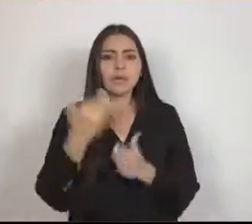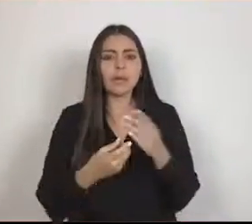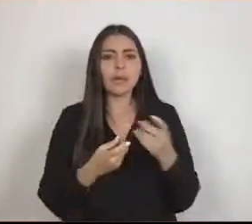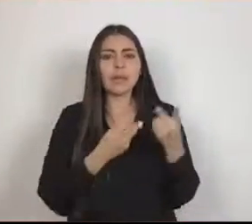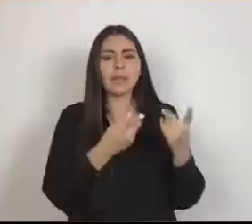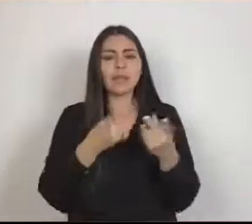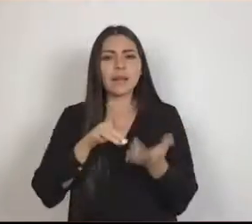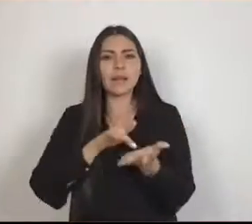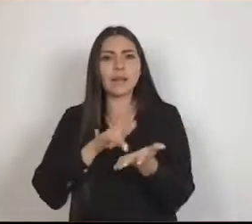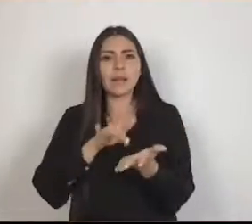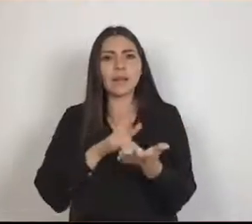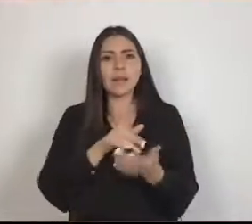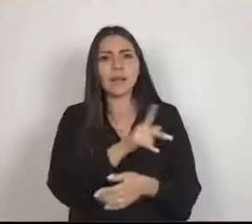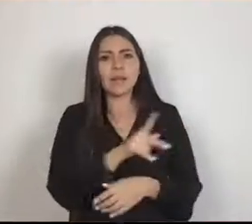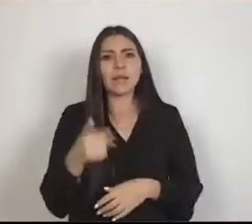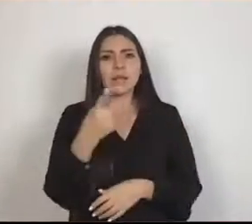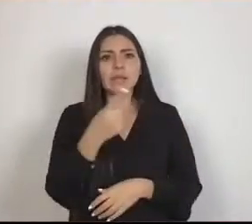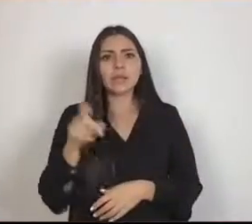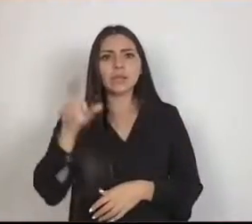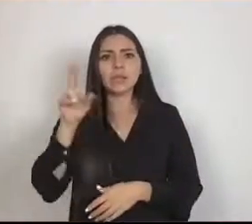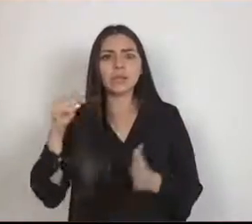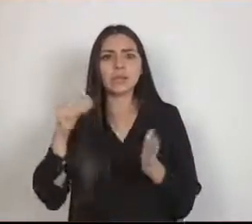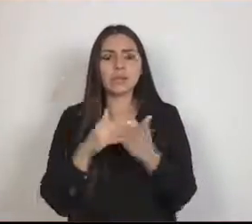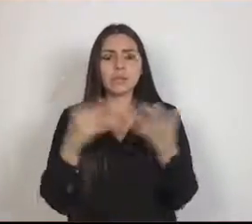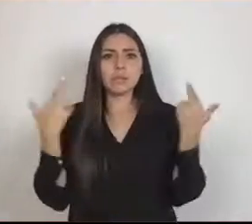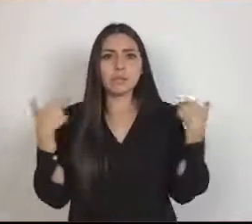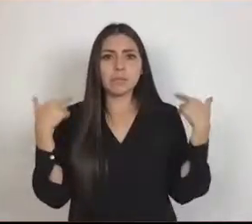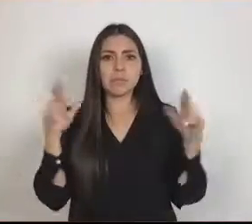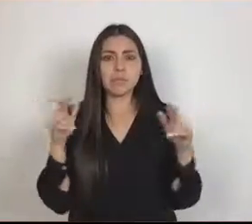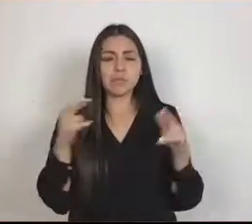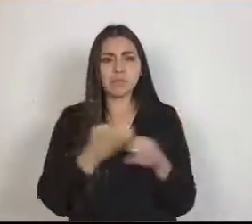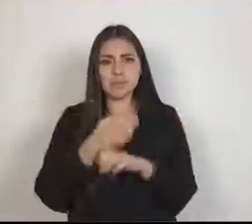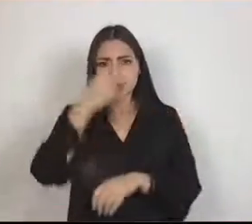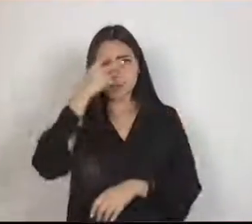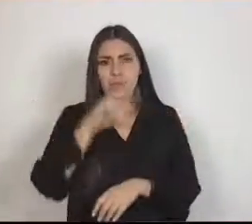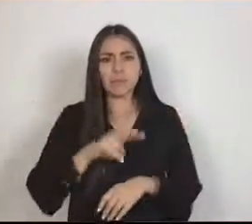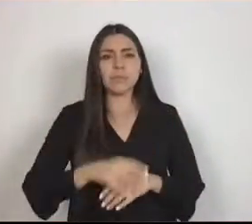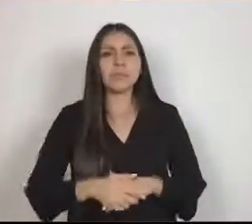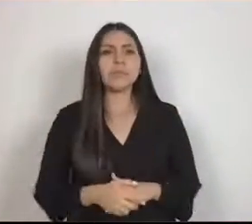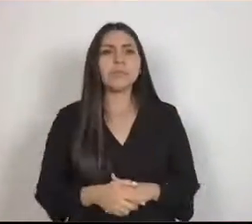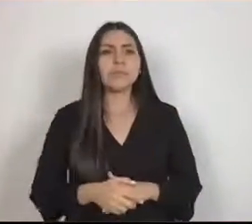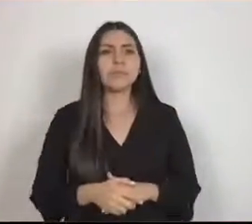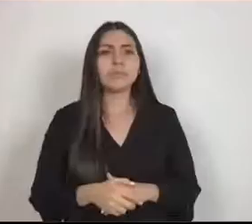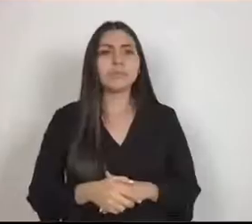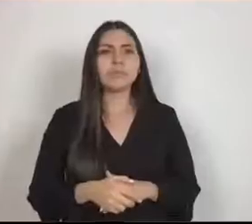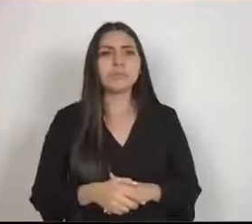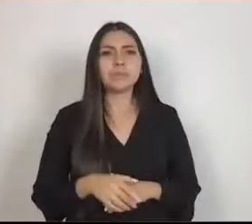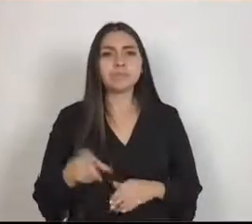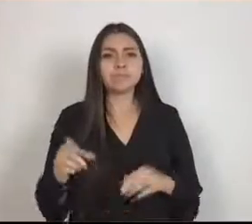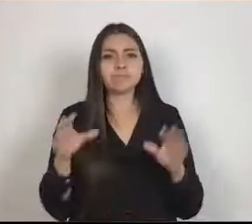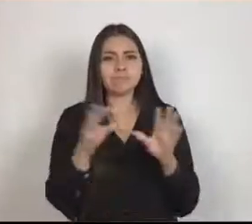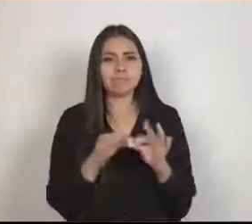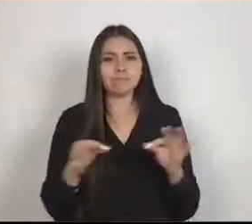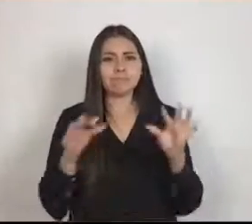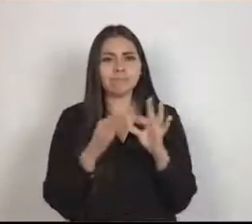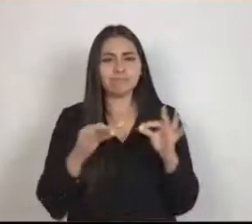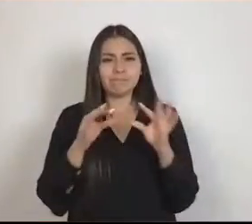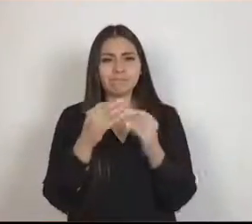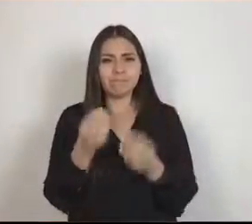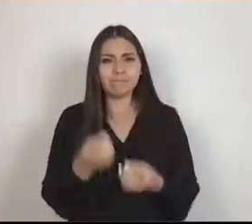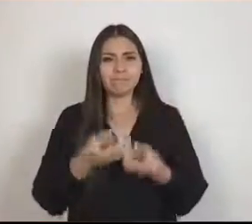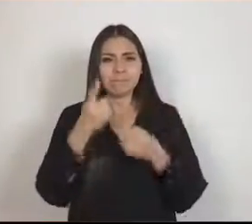180 mil docentes en el Estado de México. La primera parte de este pronunciamiento, sin duda, es el